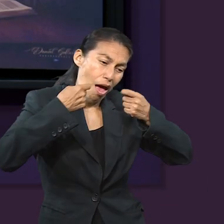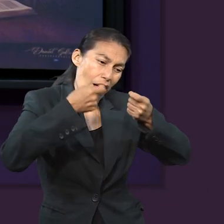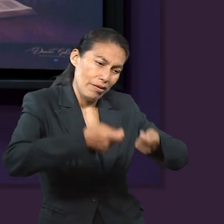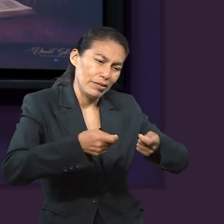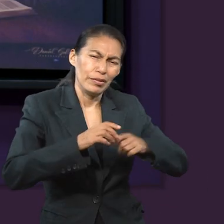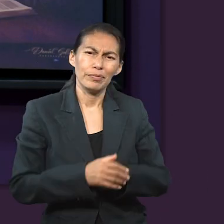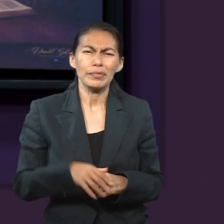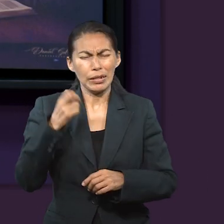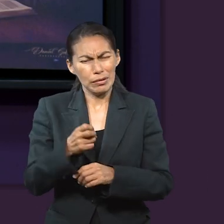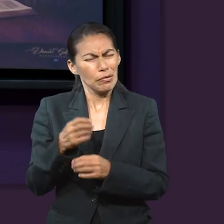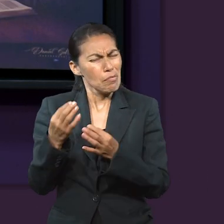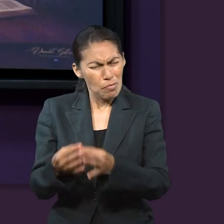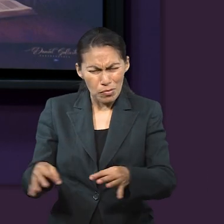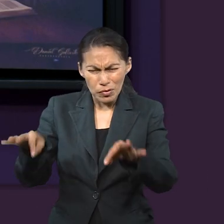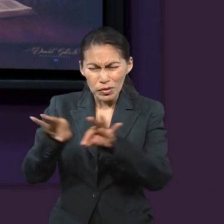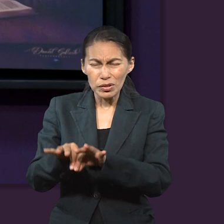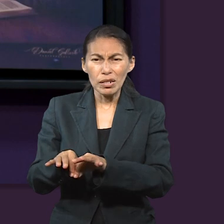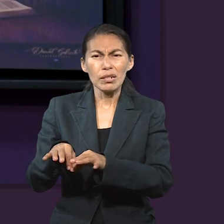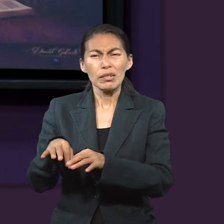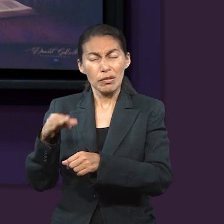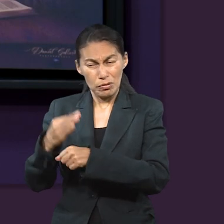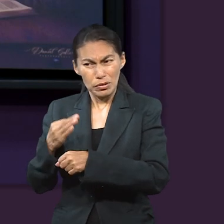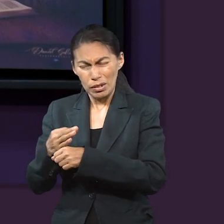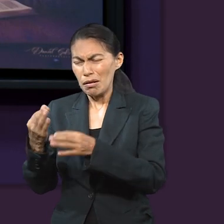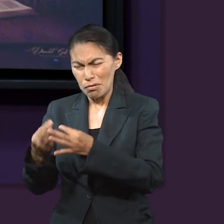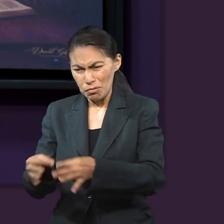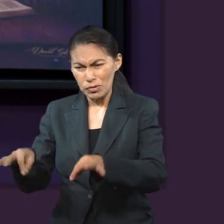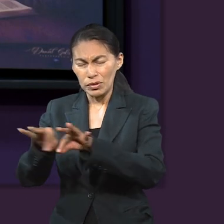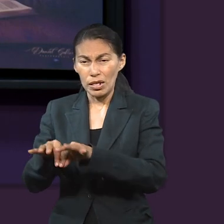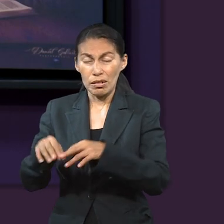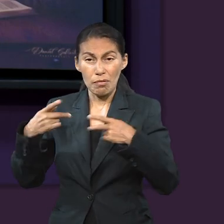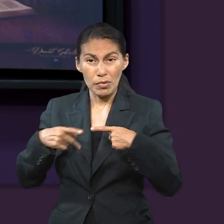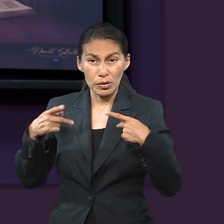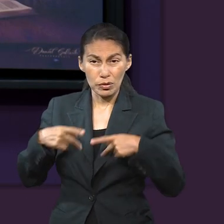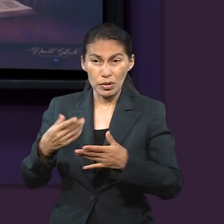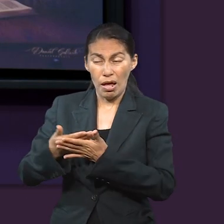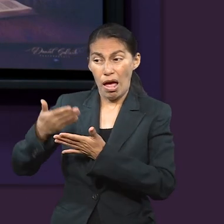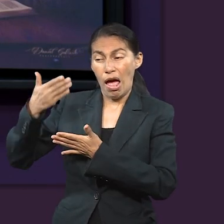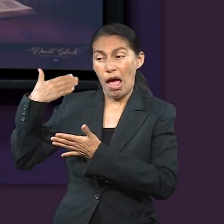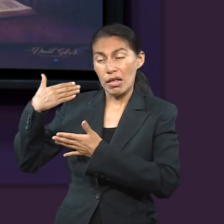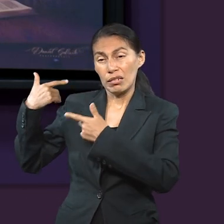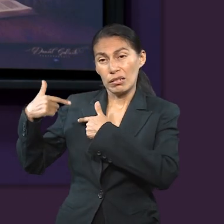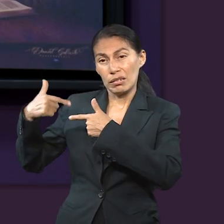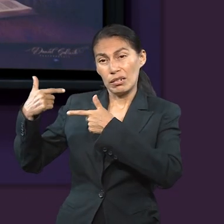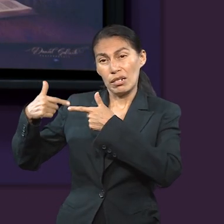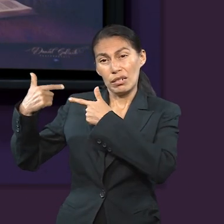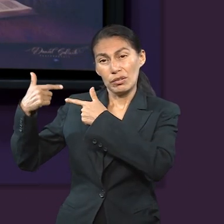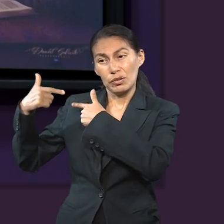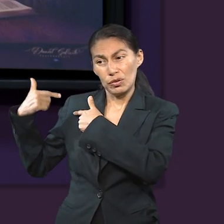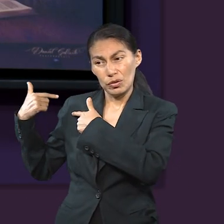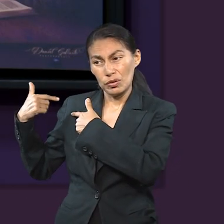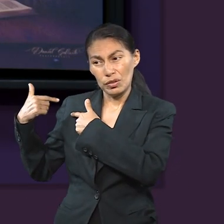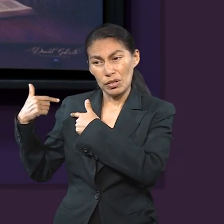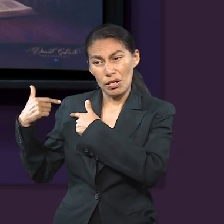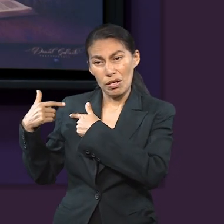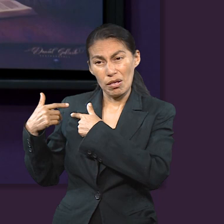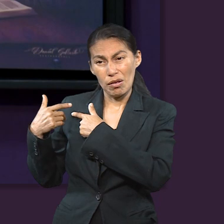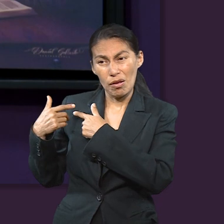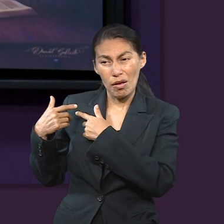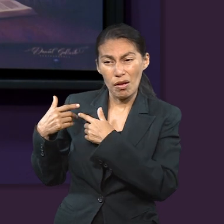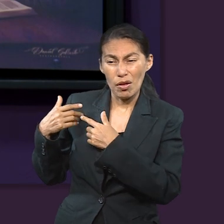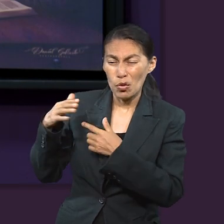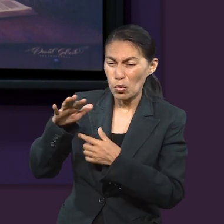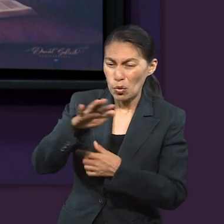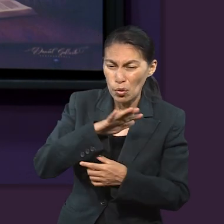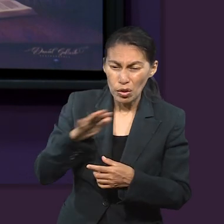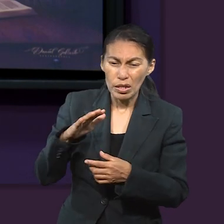Y nunca antes ha sido un estudio diligente tan importante como ahora. Ninguna generación anterior fue llamada a